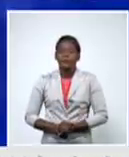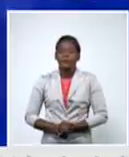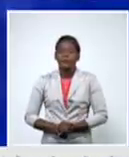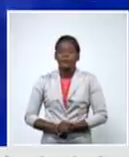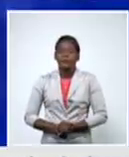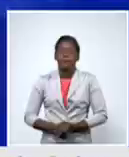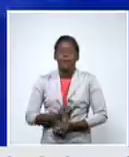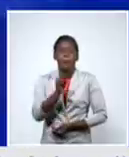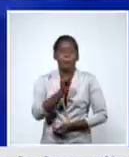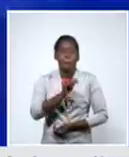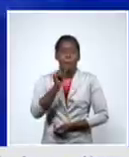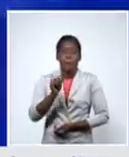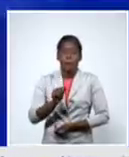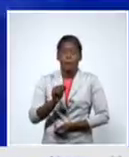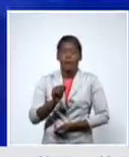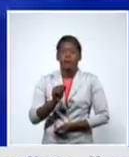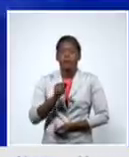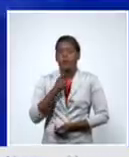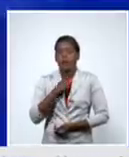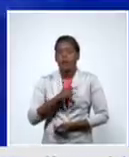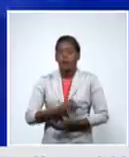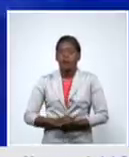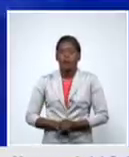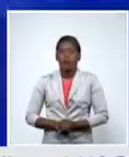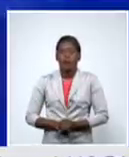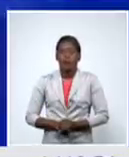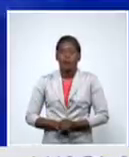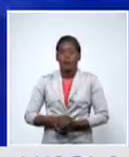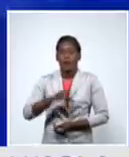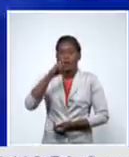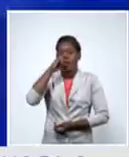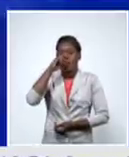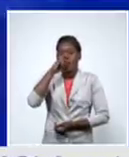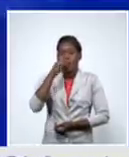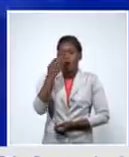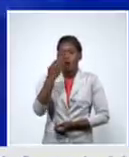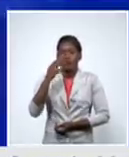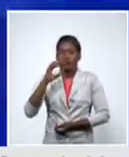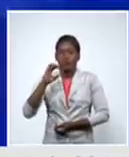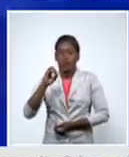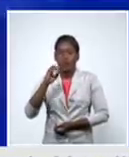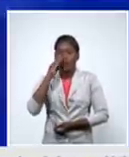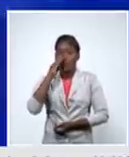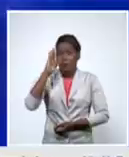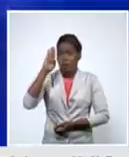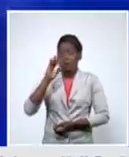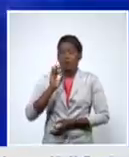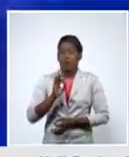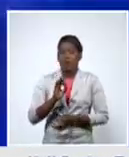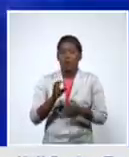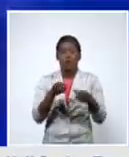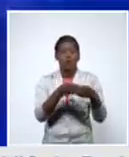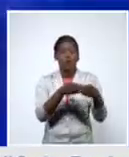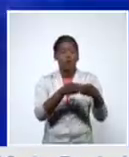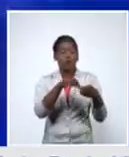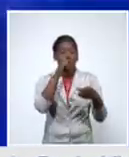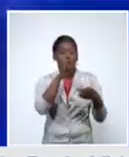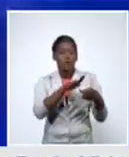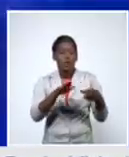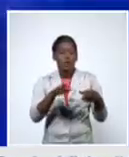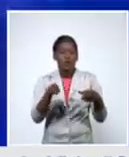que pasan de 80 años de edad y los niños se vacunan